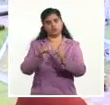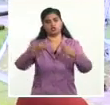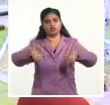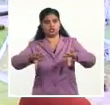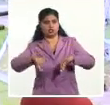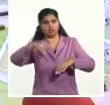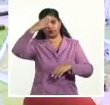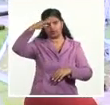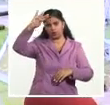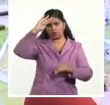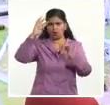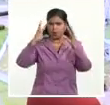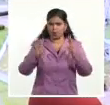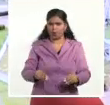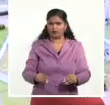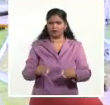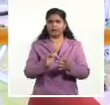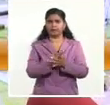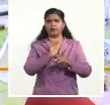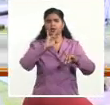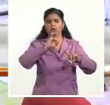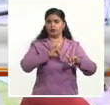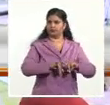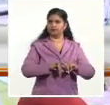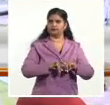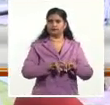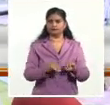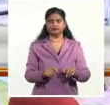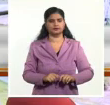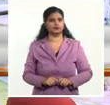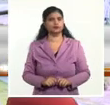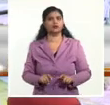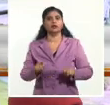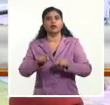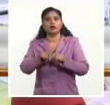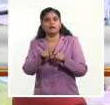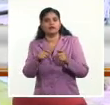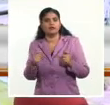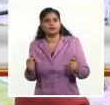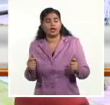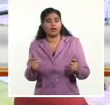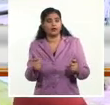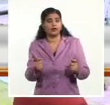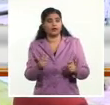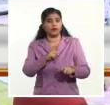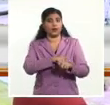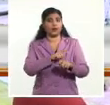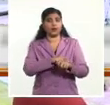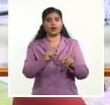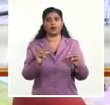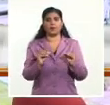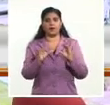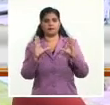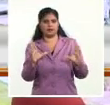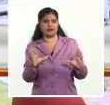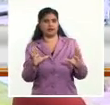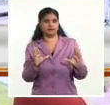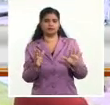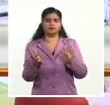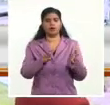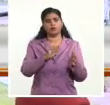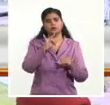Para el día de hoy tenemos prevista una afectación estimada en el horario diurno sobre los 700 MW